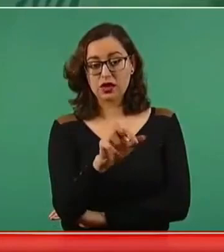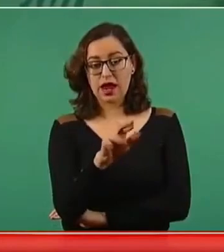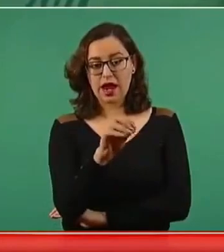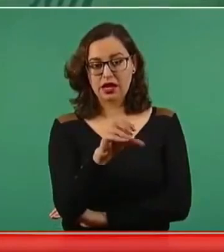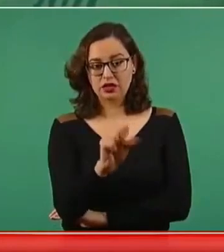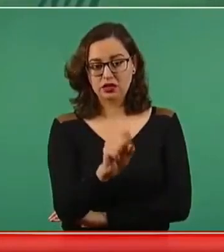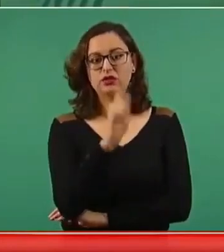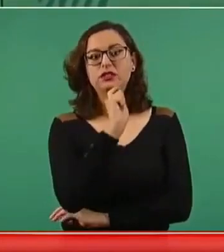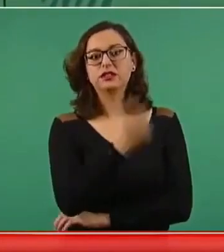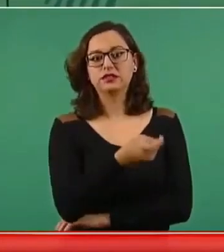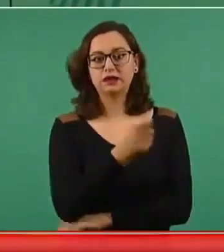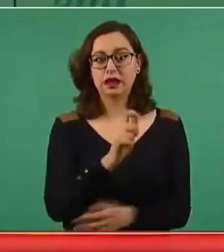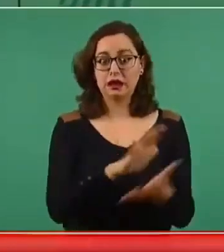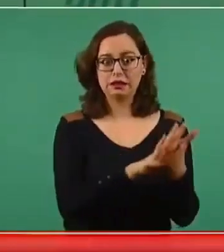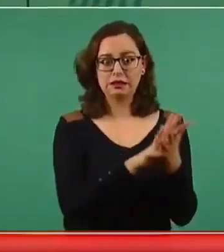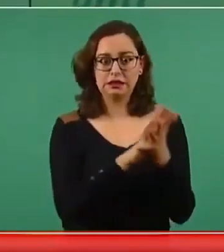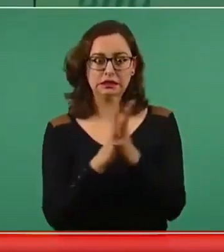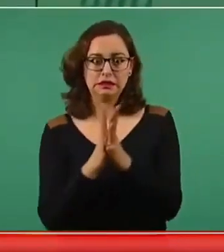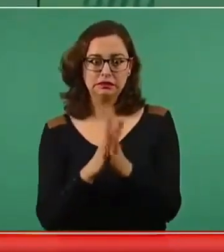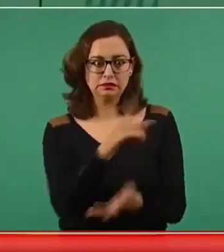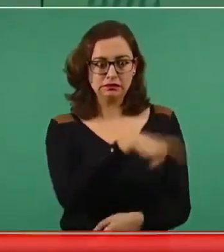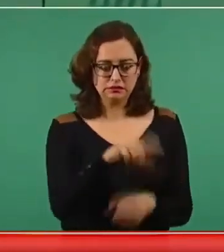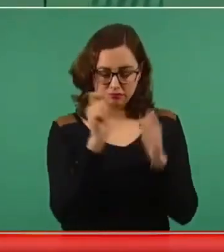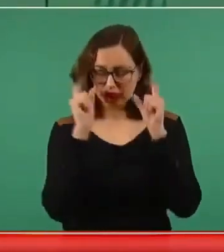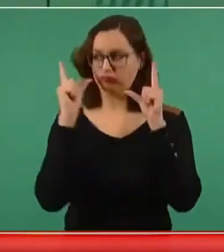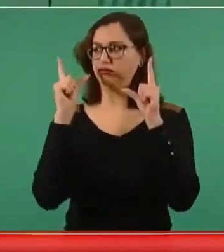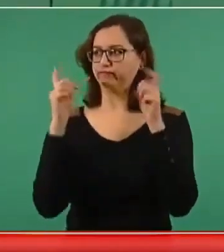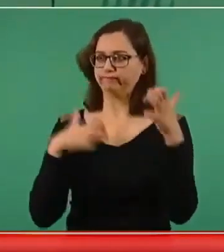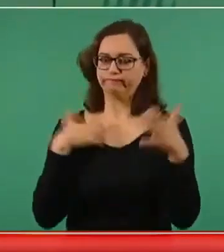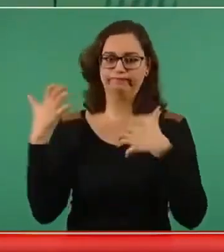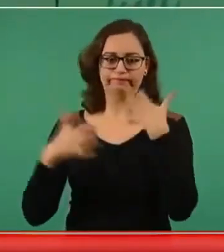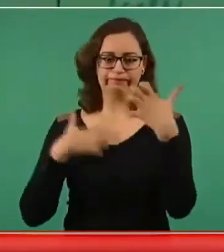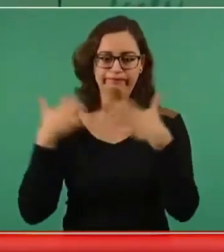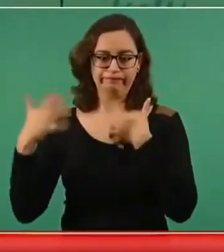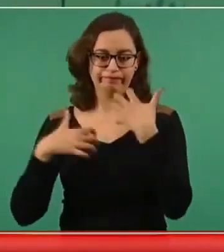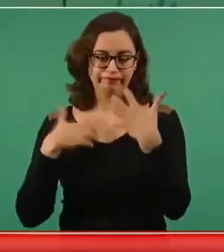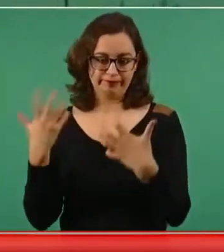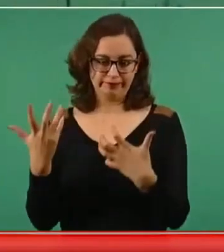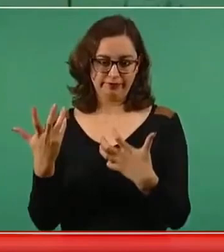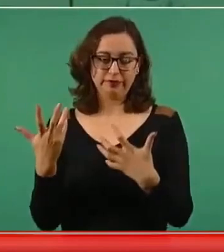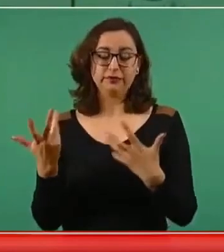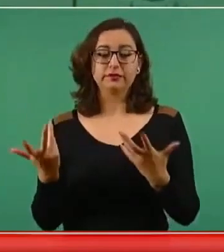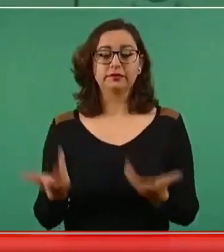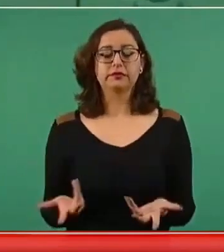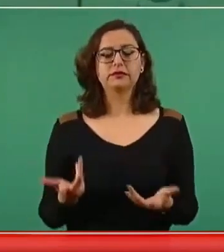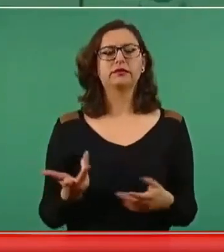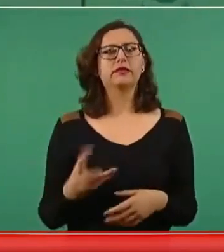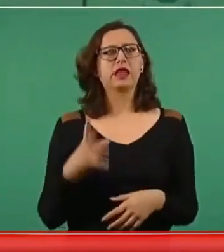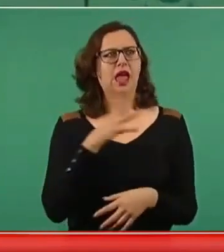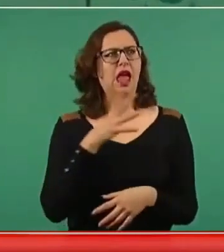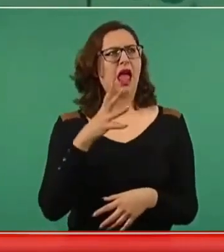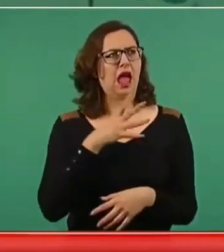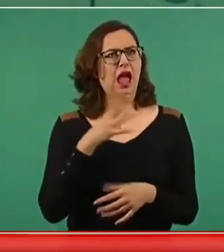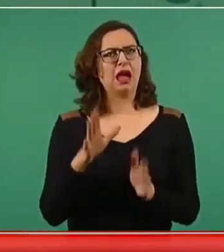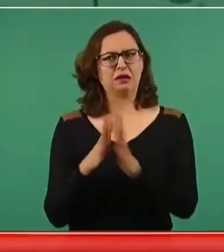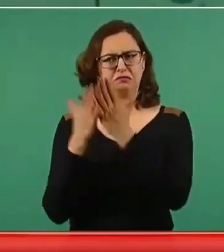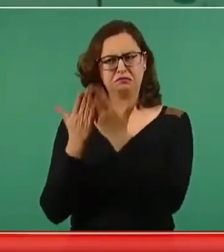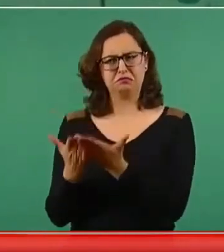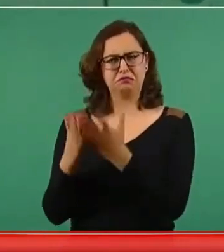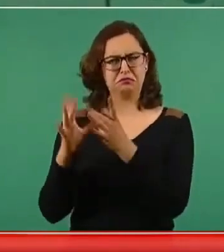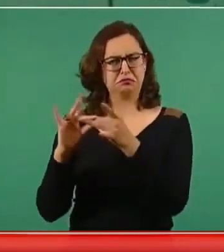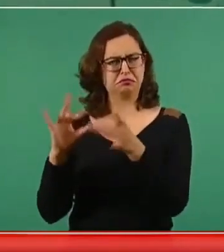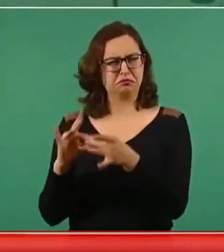pero sí Garzón García Cantú tiene un compendio que